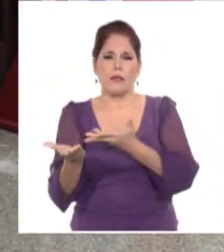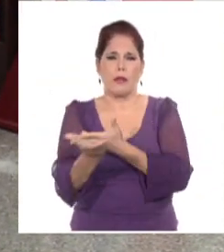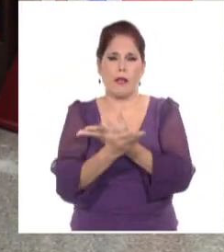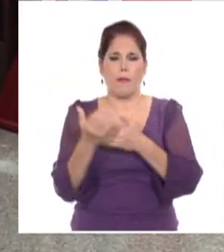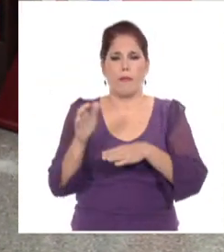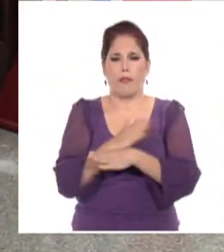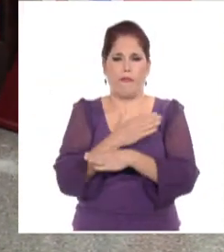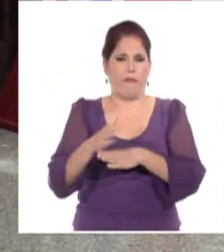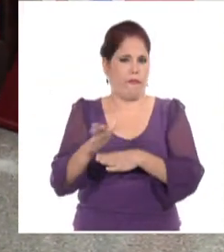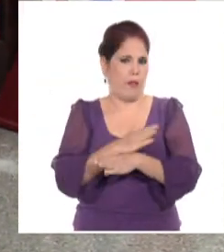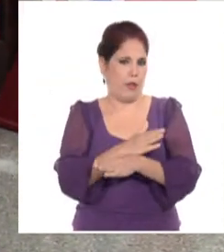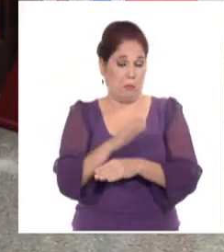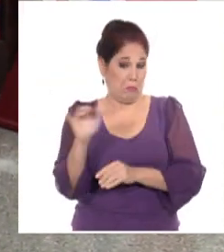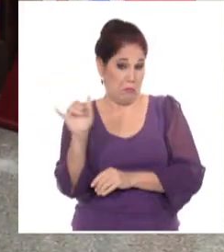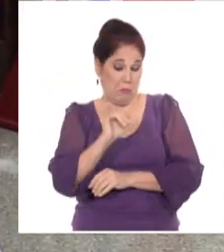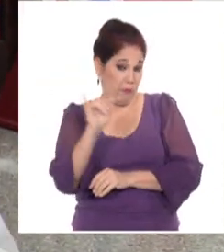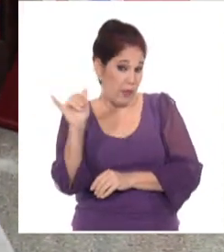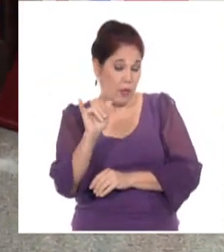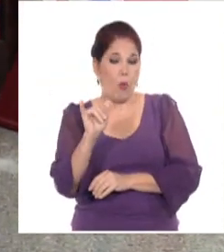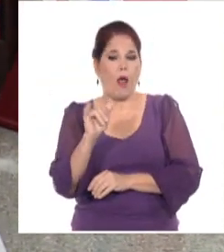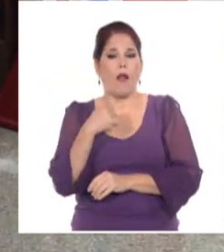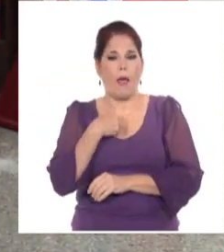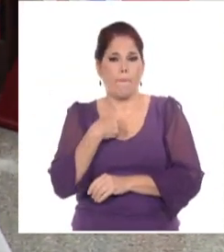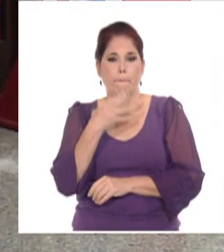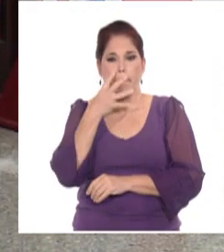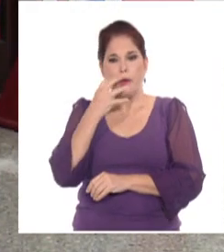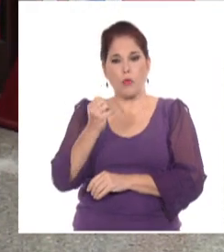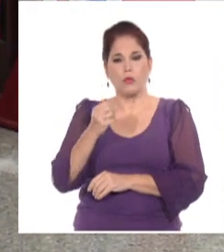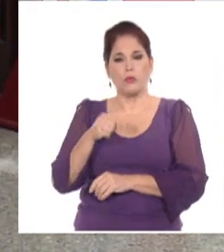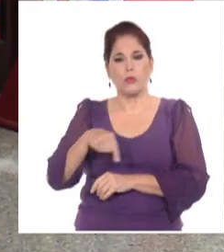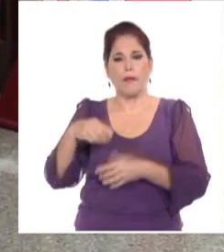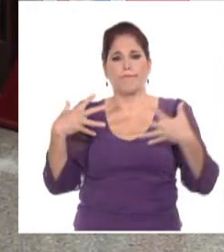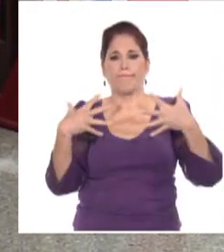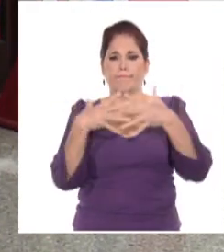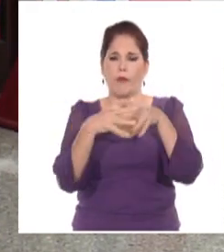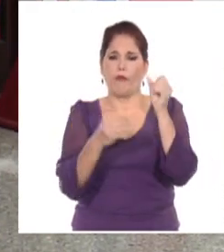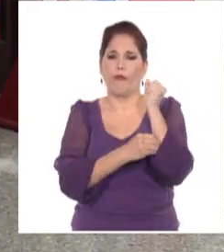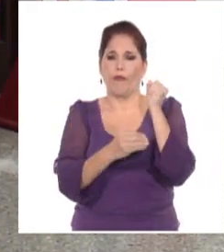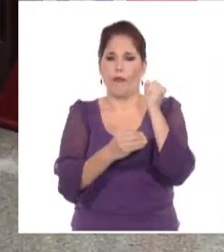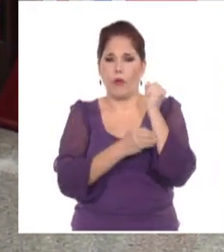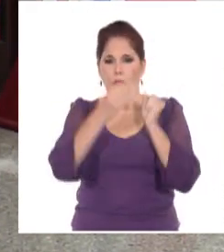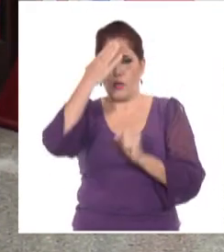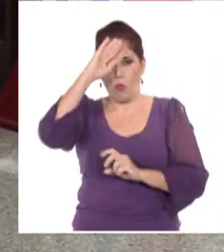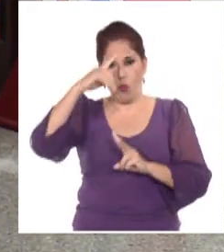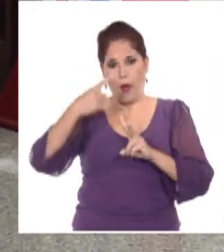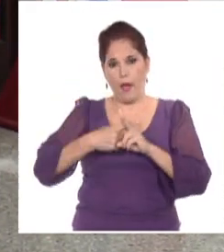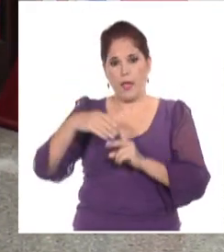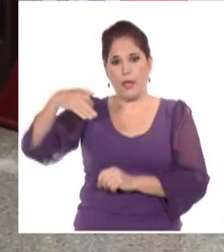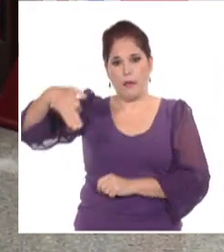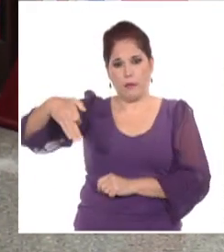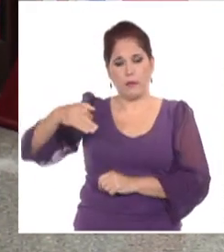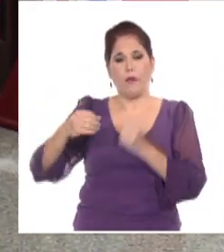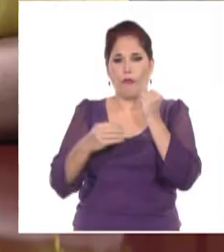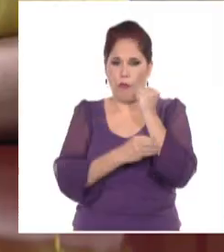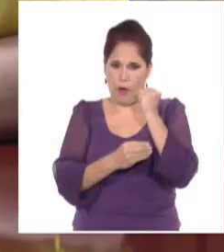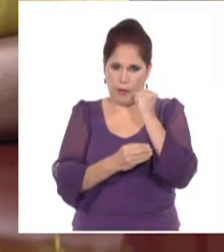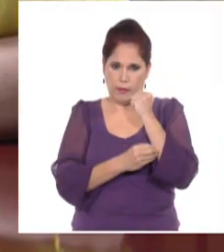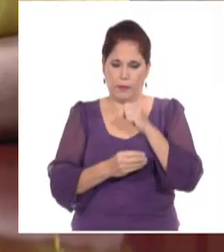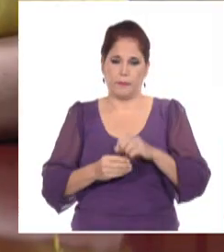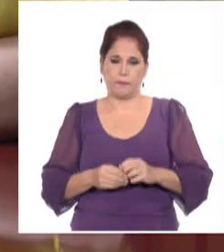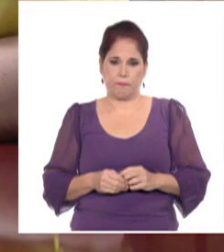y también fortalecer nuestros lazos de solidaridad.